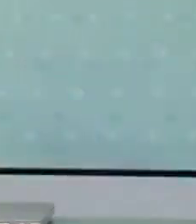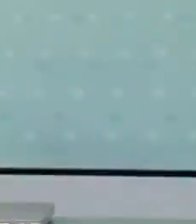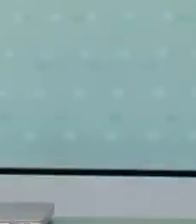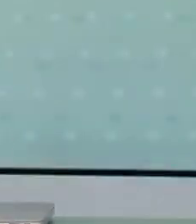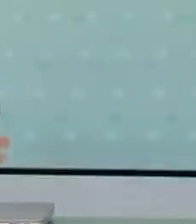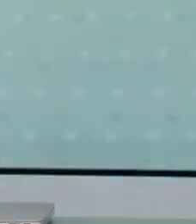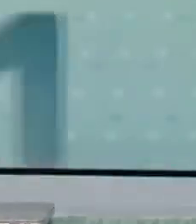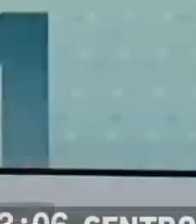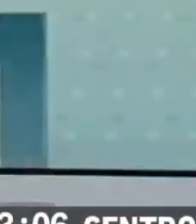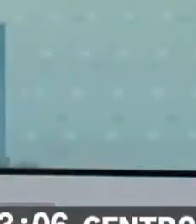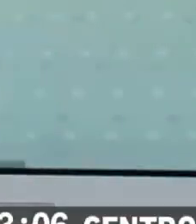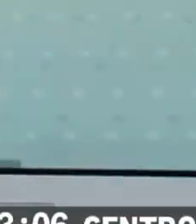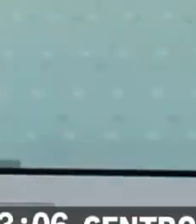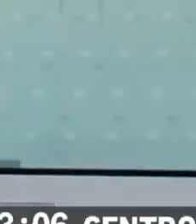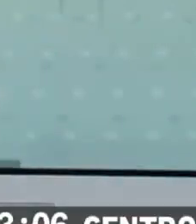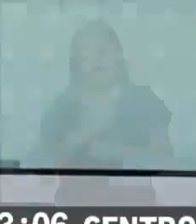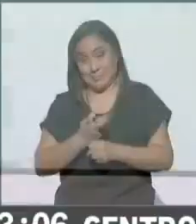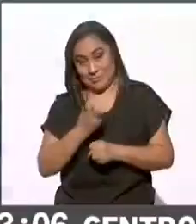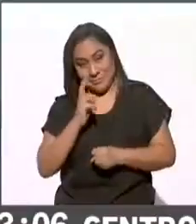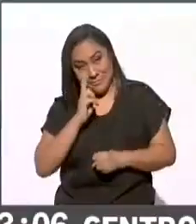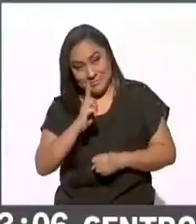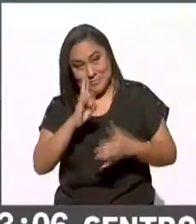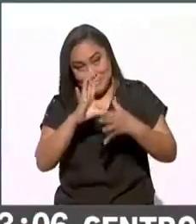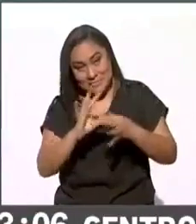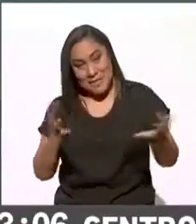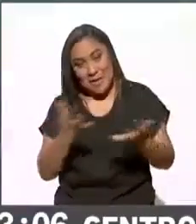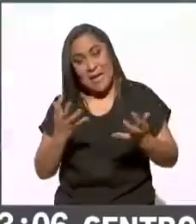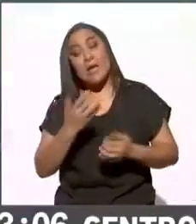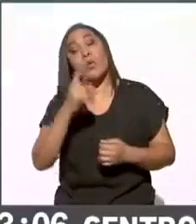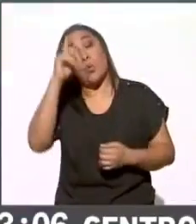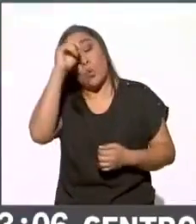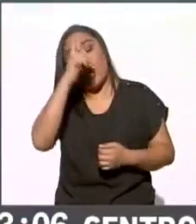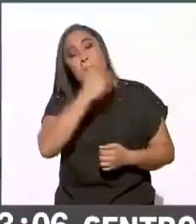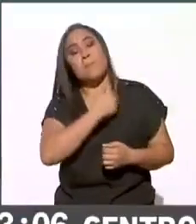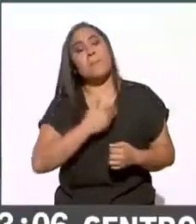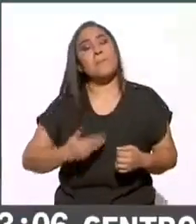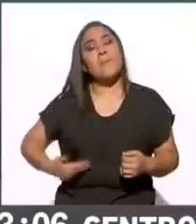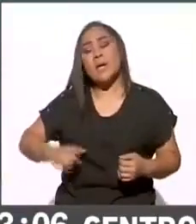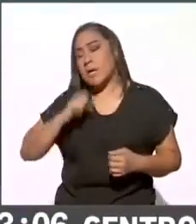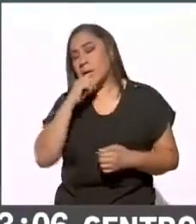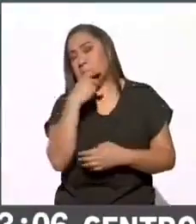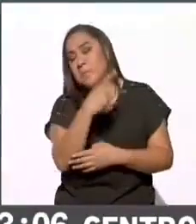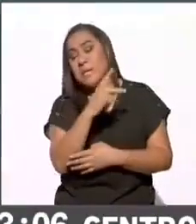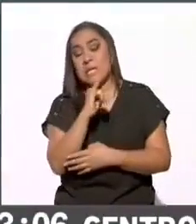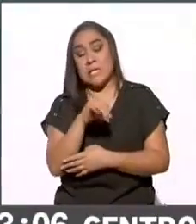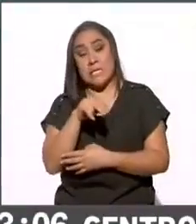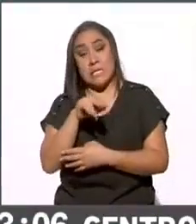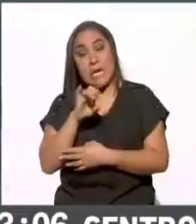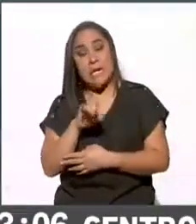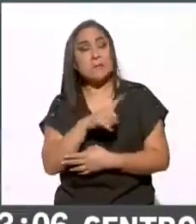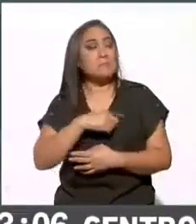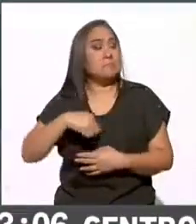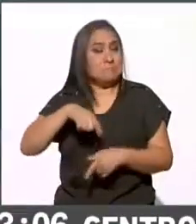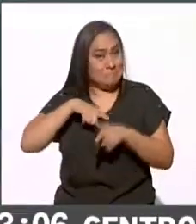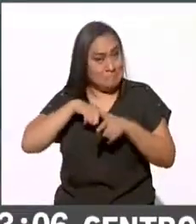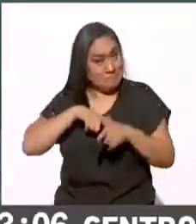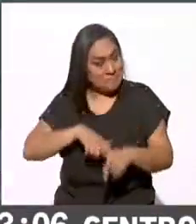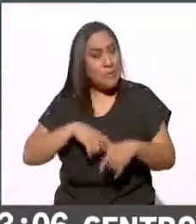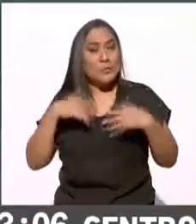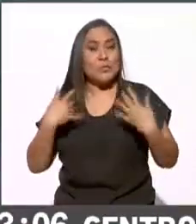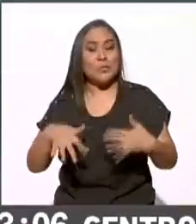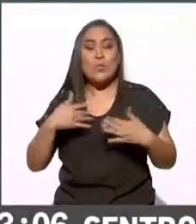Pues ahí lo tiene, ese fue el mensaje del consejero presidente del Instituto Nacional Electoral y nosotros seguimos en esta jornada